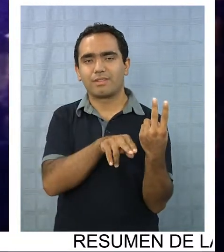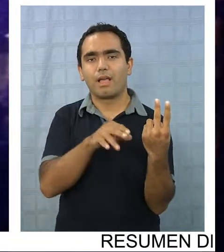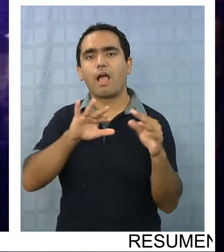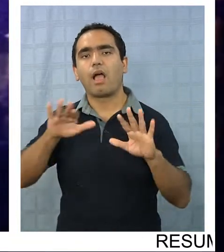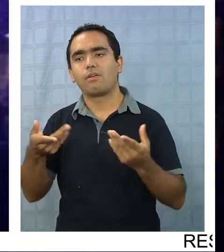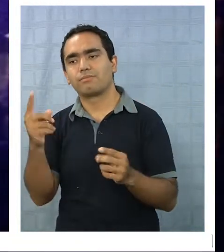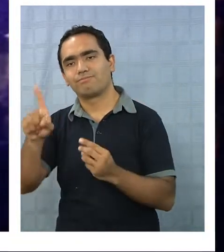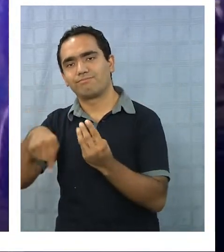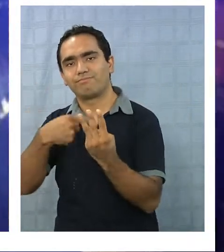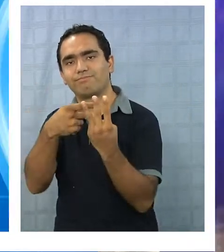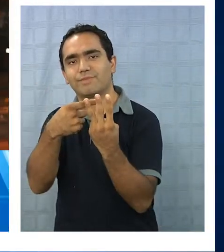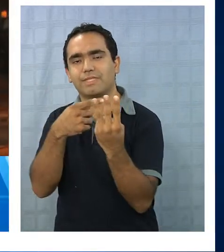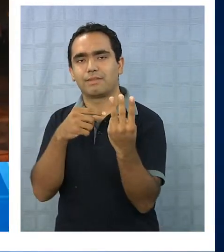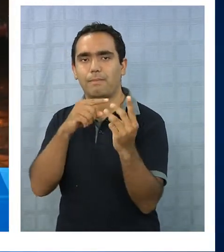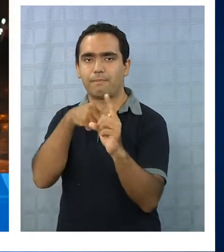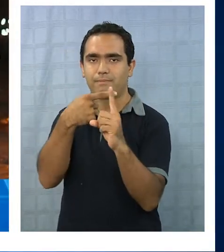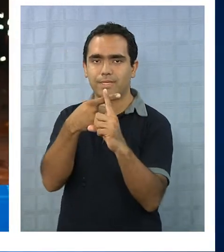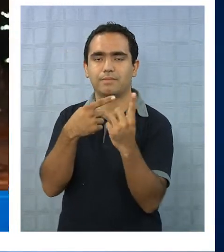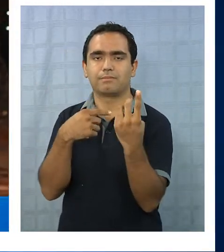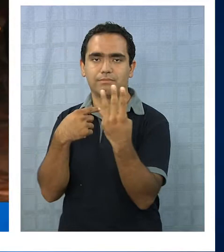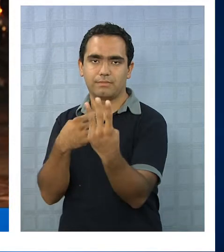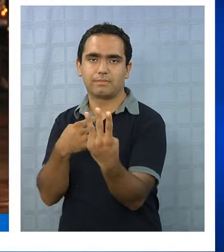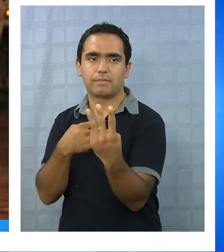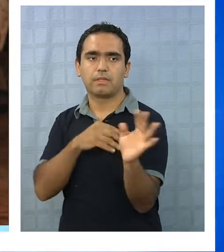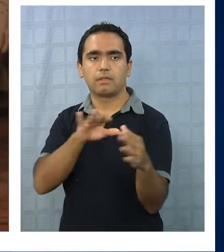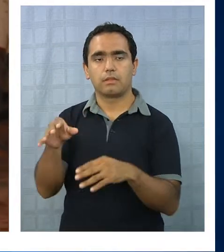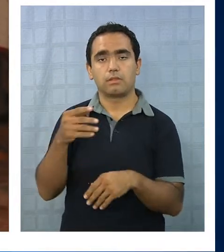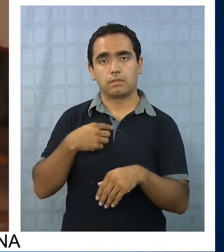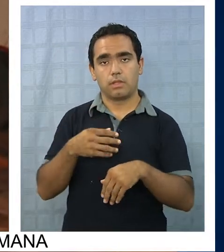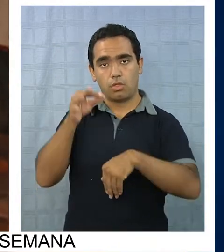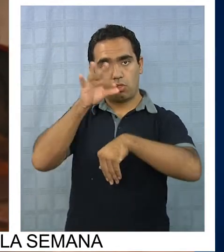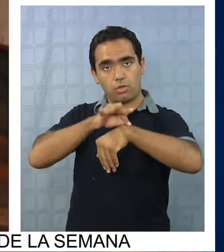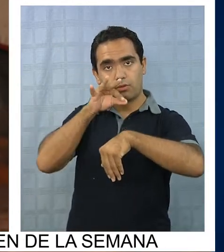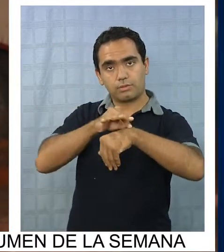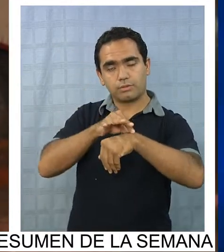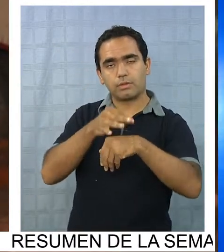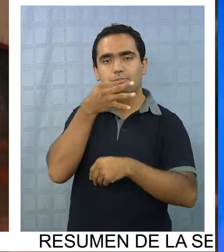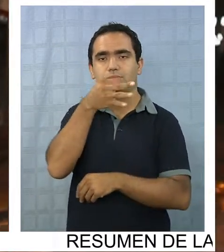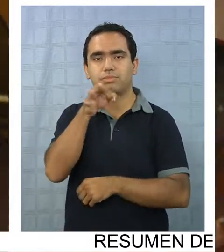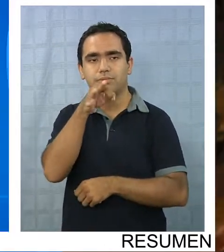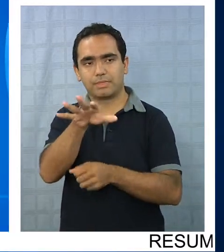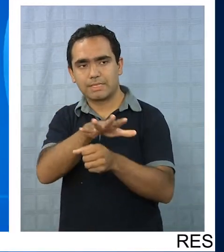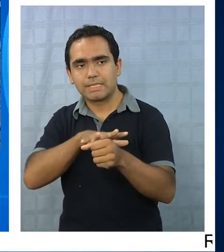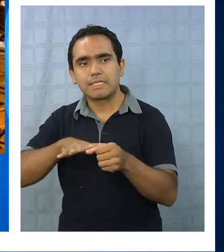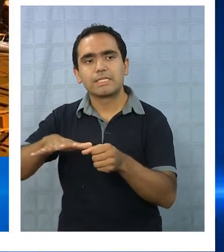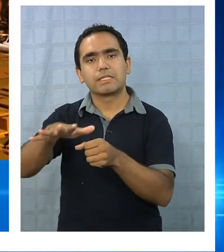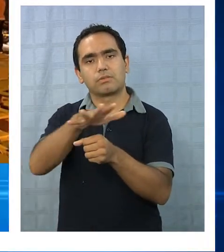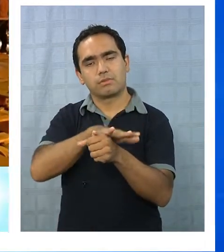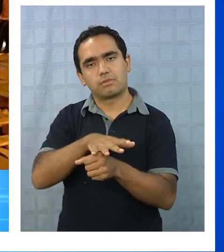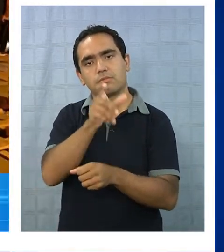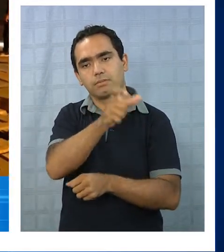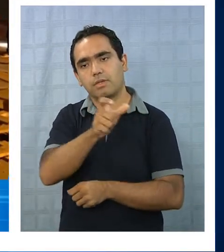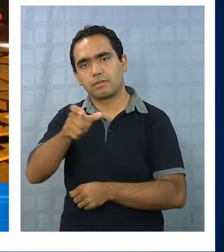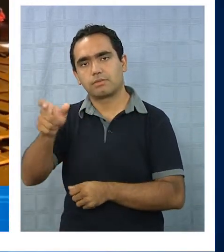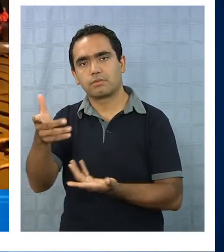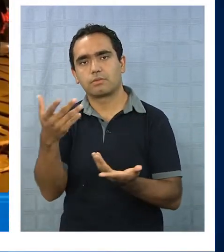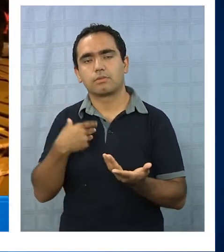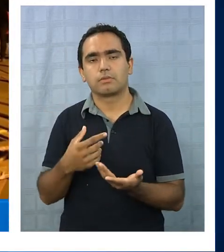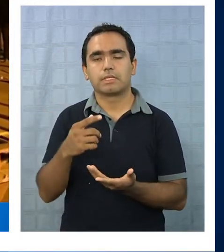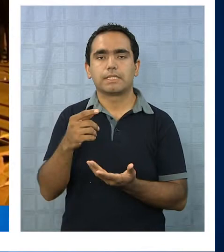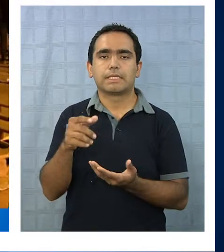hospital, quien se encontraba cumpliendo con el turno médico, detalla la situación de las personas ingresadas con carácter